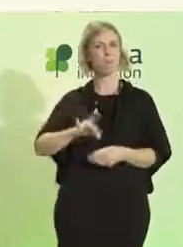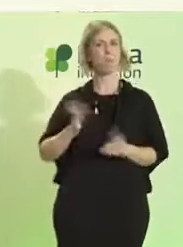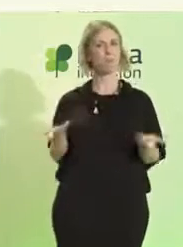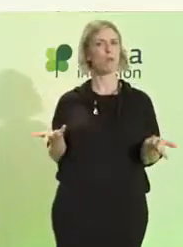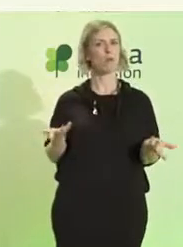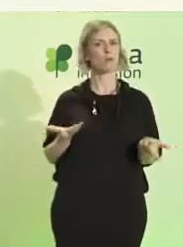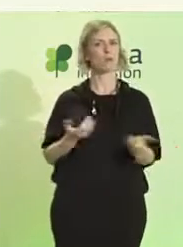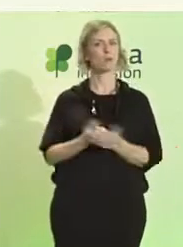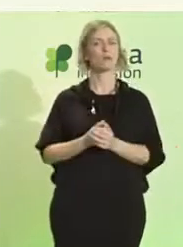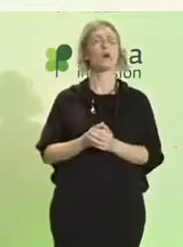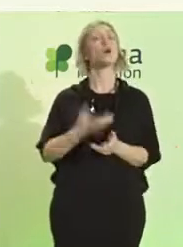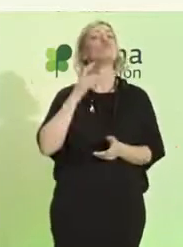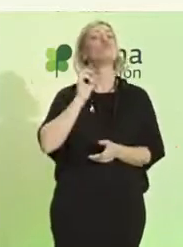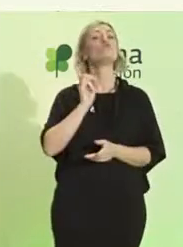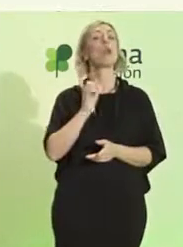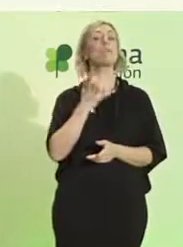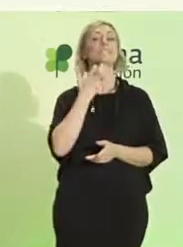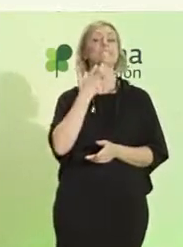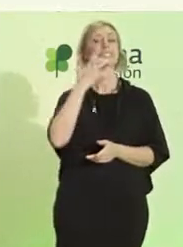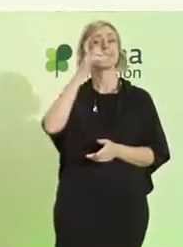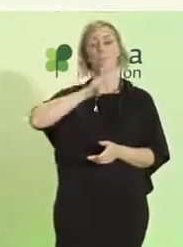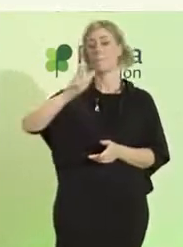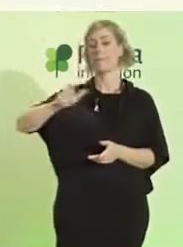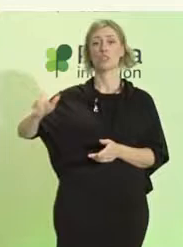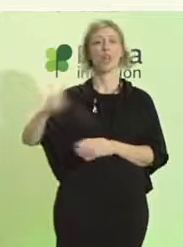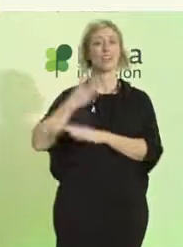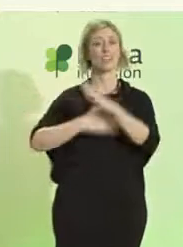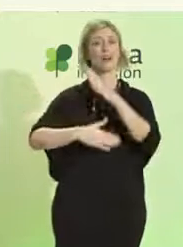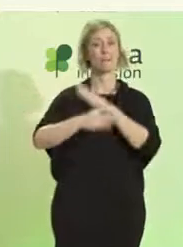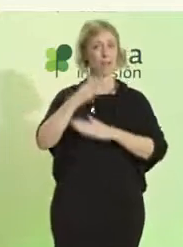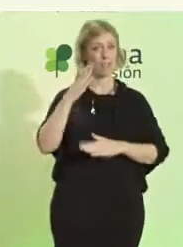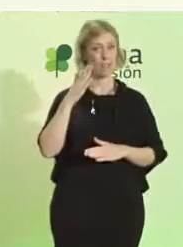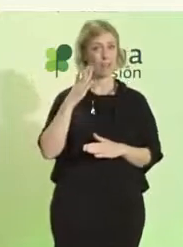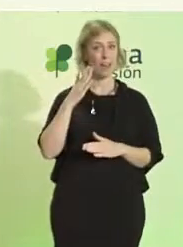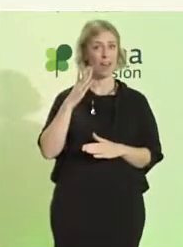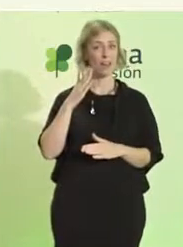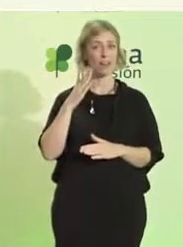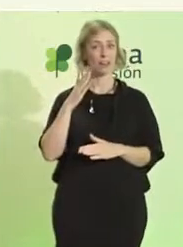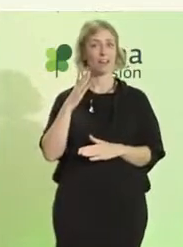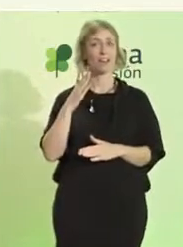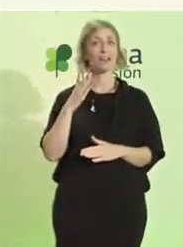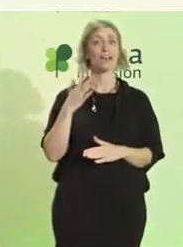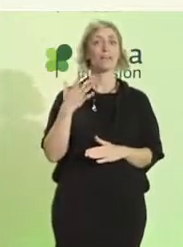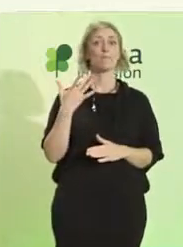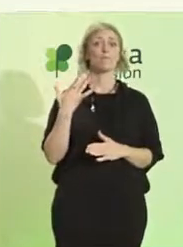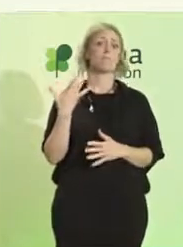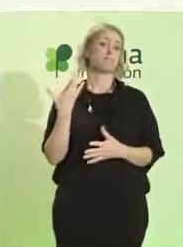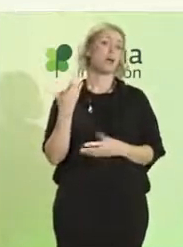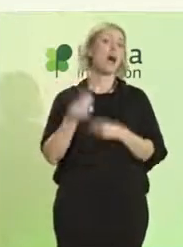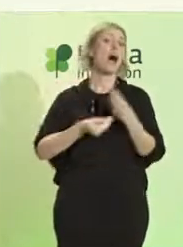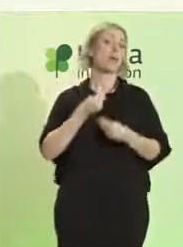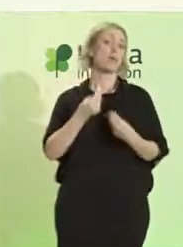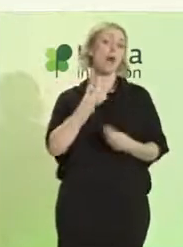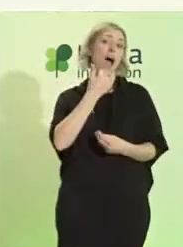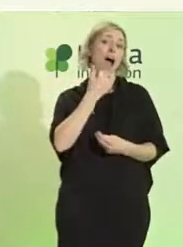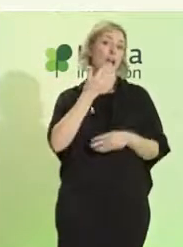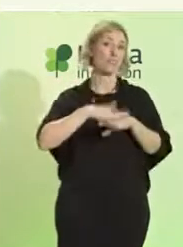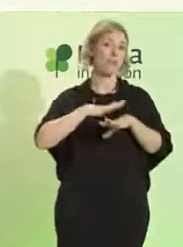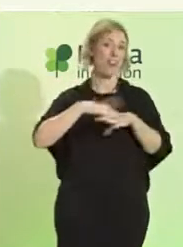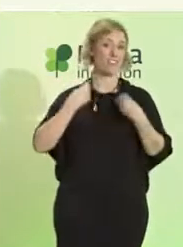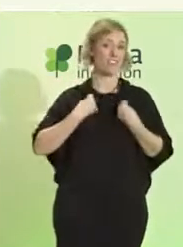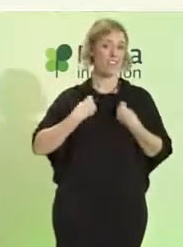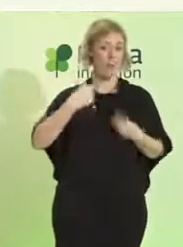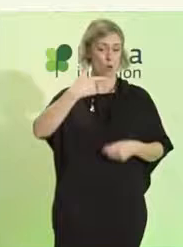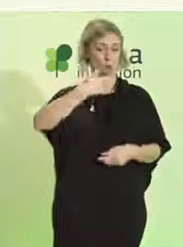discapacidad podremos hacer realidad esta toma de control sobre nuestras vidas. Y antes de